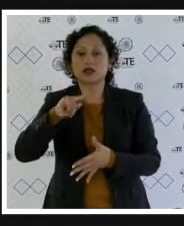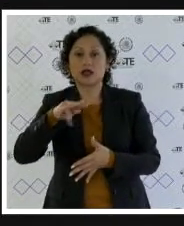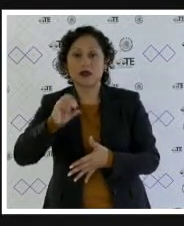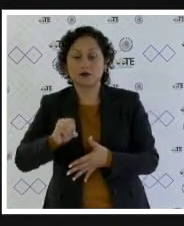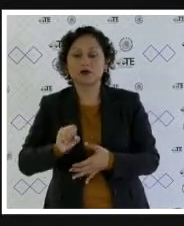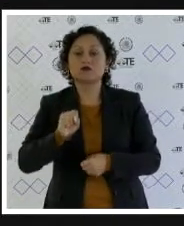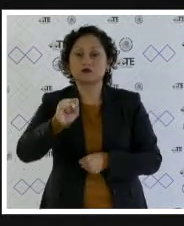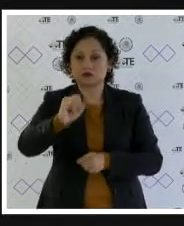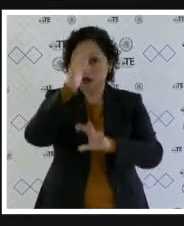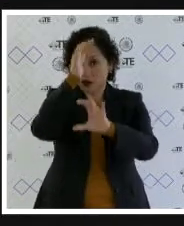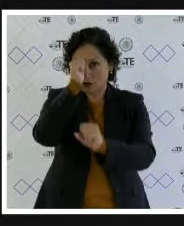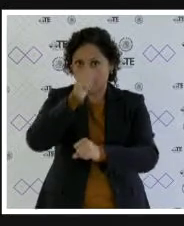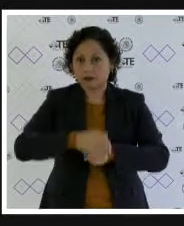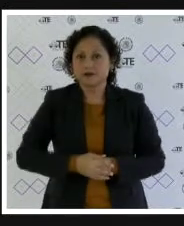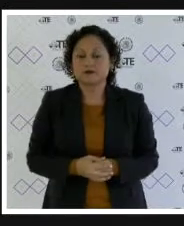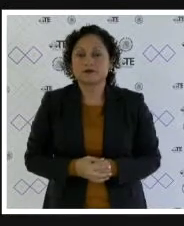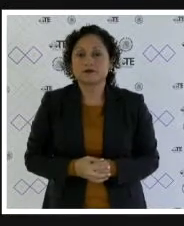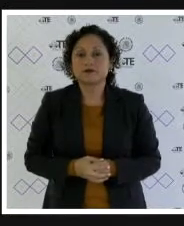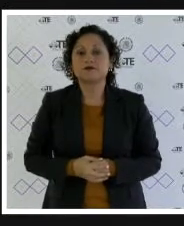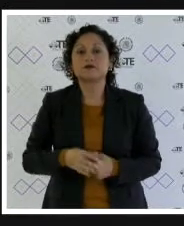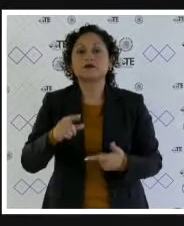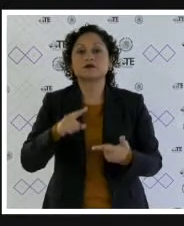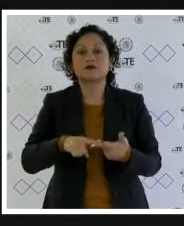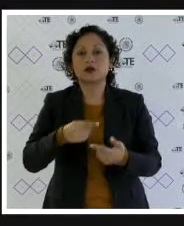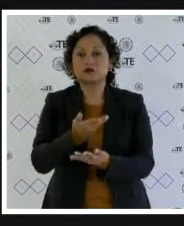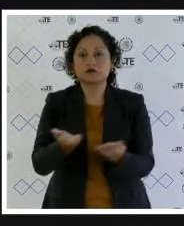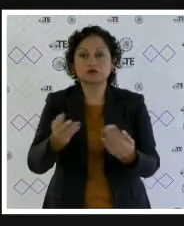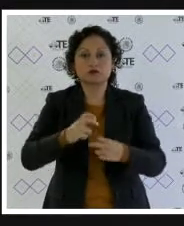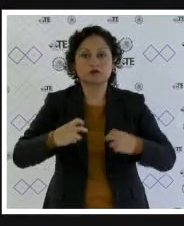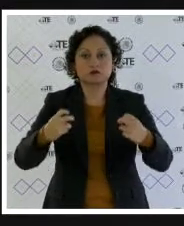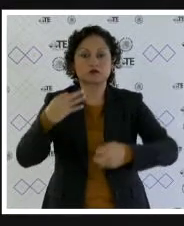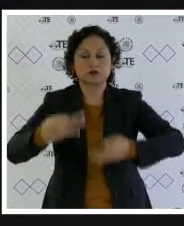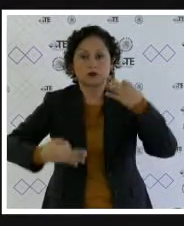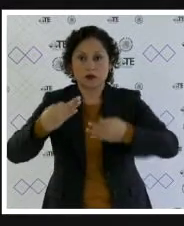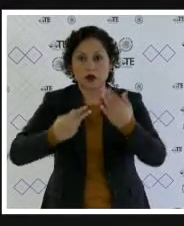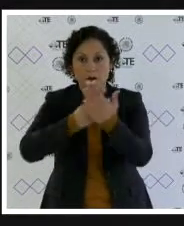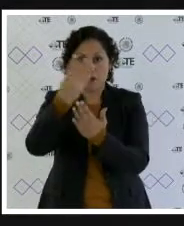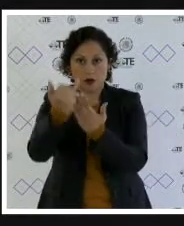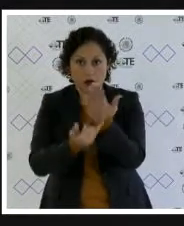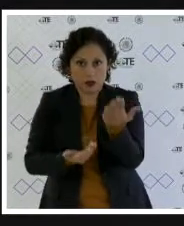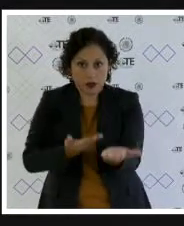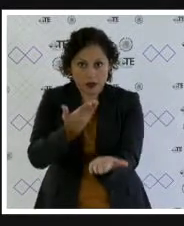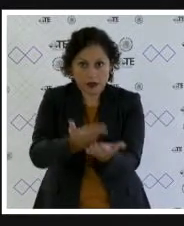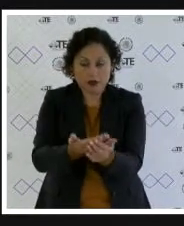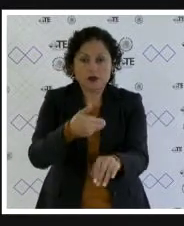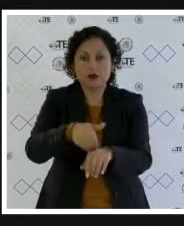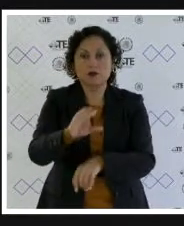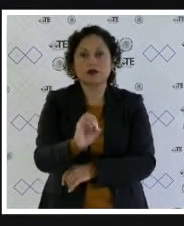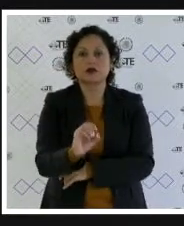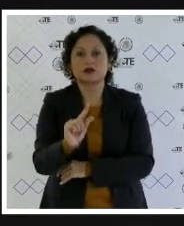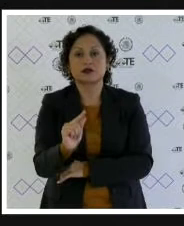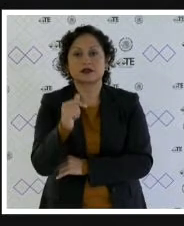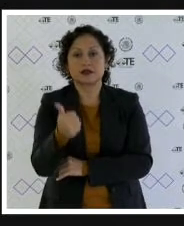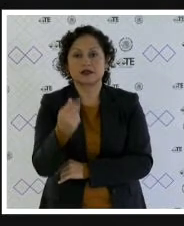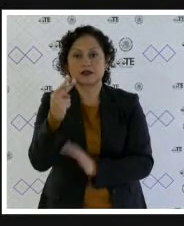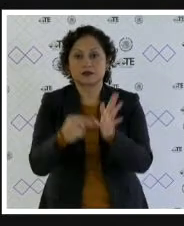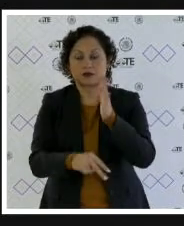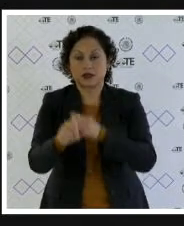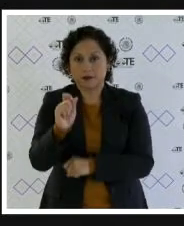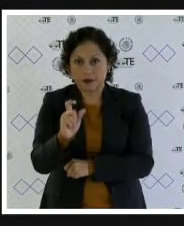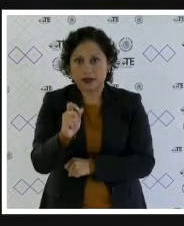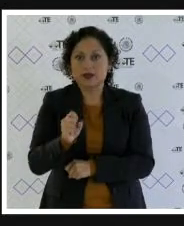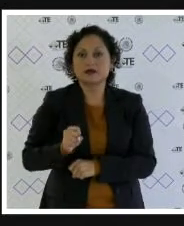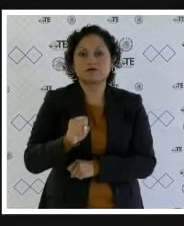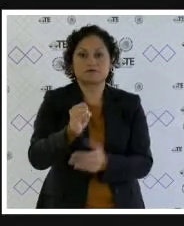A favor. Muchas gracias. Magistradas, magistrados. El proyecto de resolución del juicio electoral 076 de este año ha sido